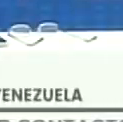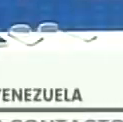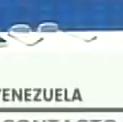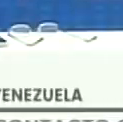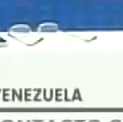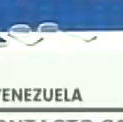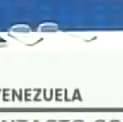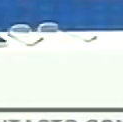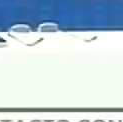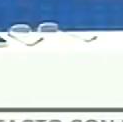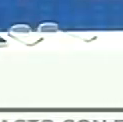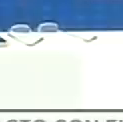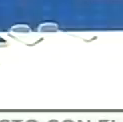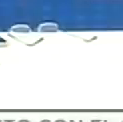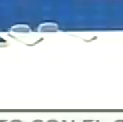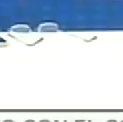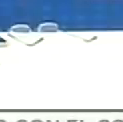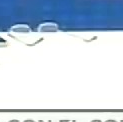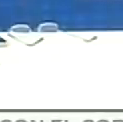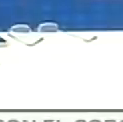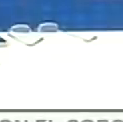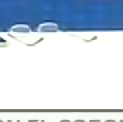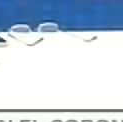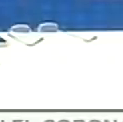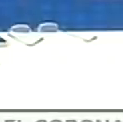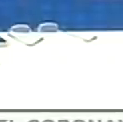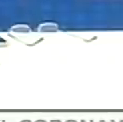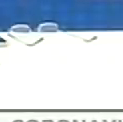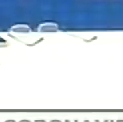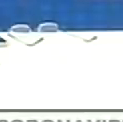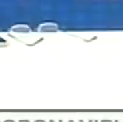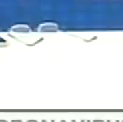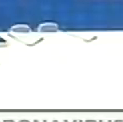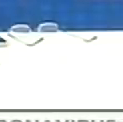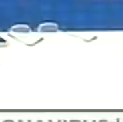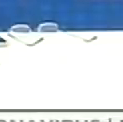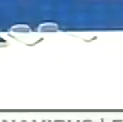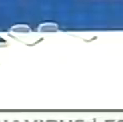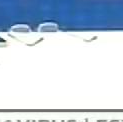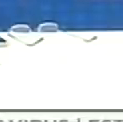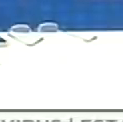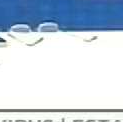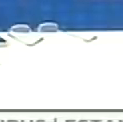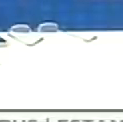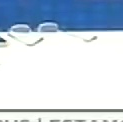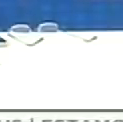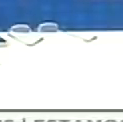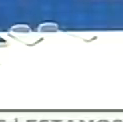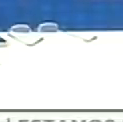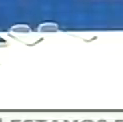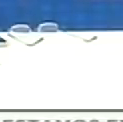y de las libertadoras de la patria grande. Mi saludo a todos y a todas,